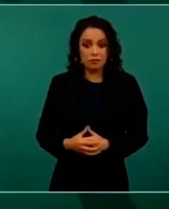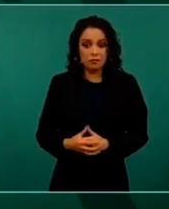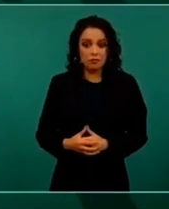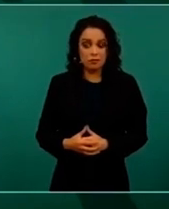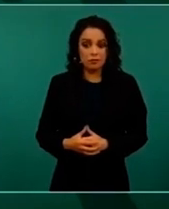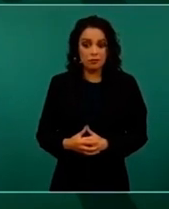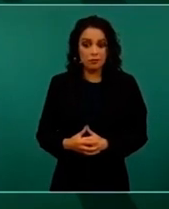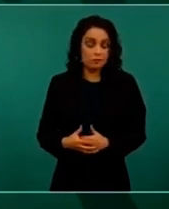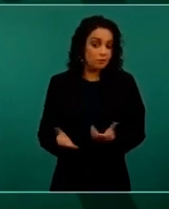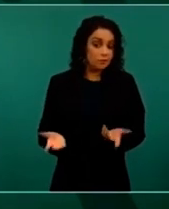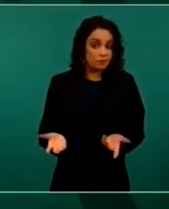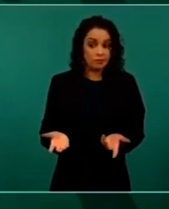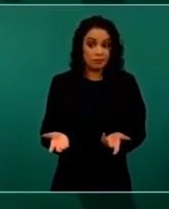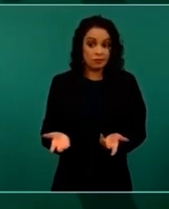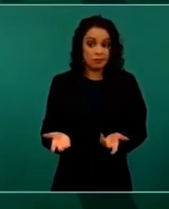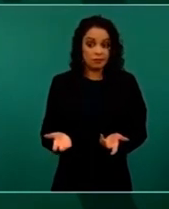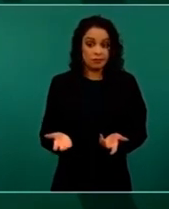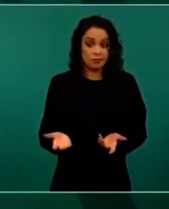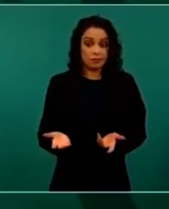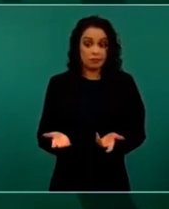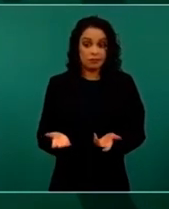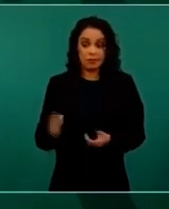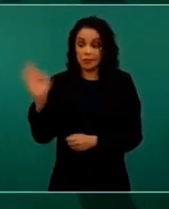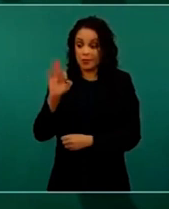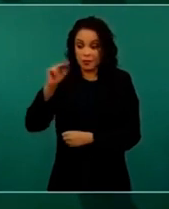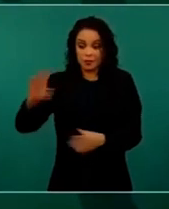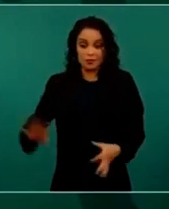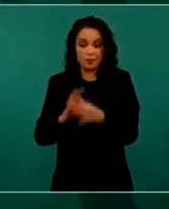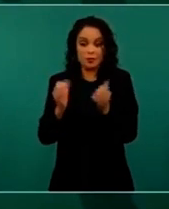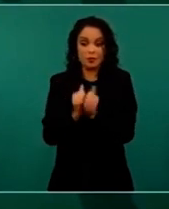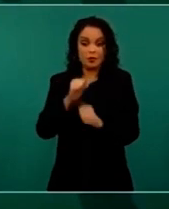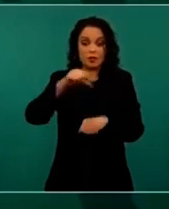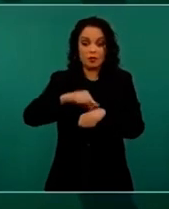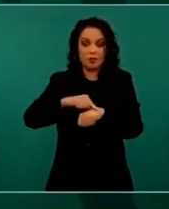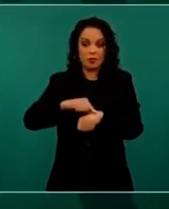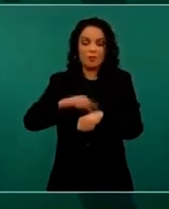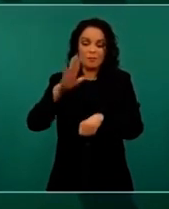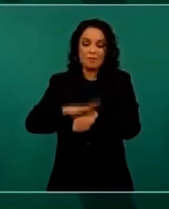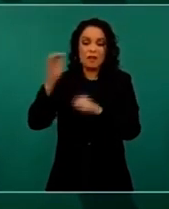A lo mejor no tiene que ver con los médicos, tiene que ver más con la ciencia social.